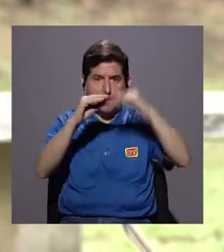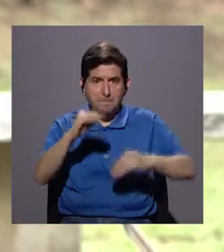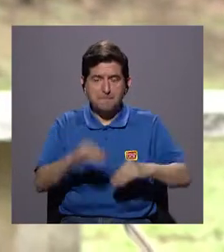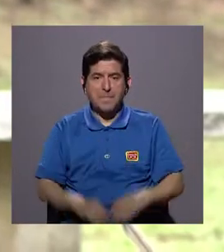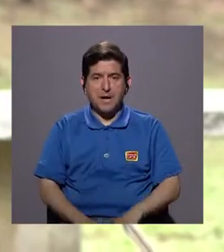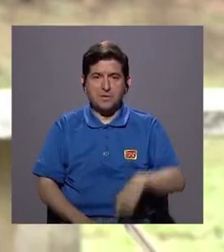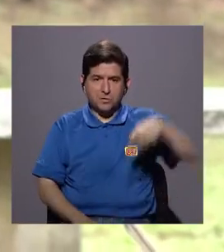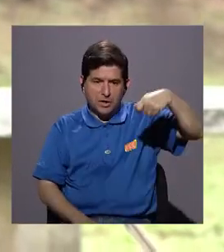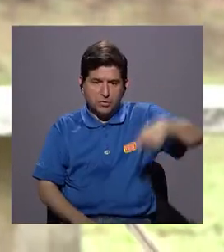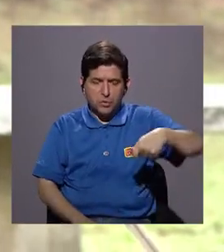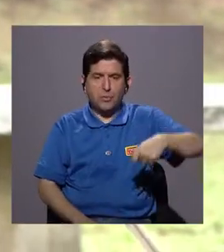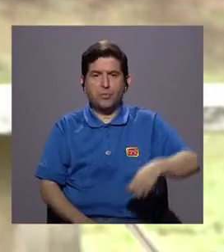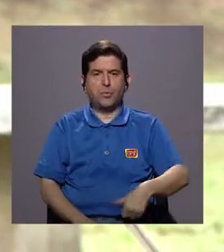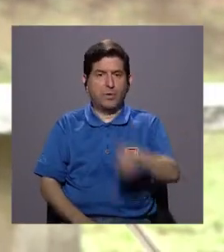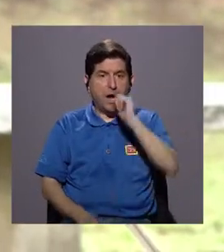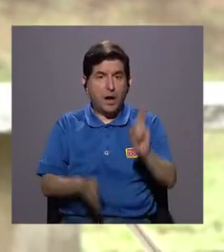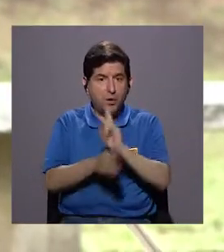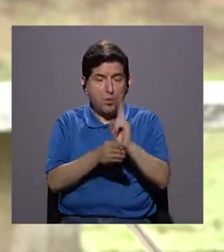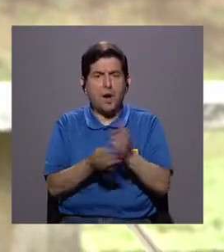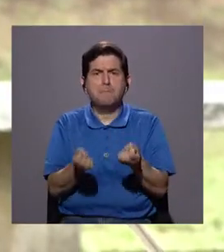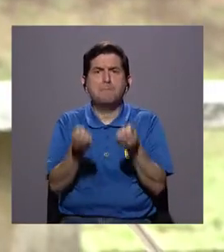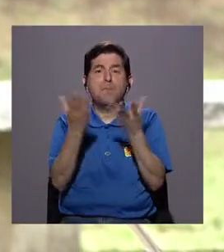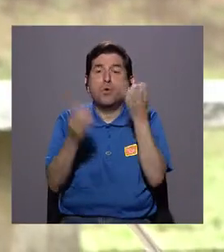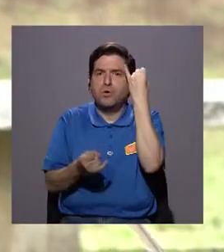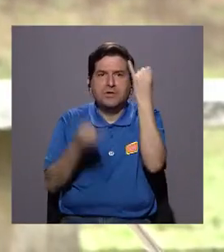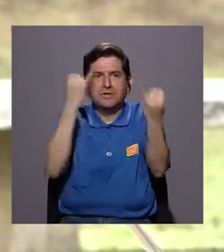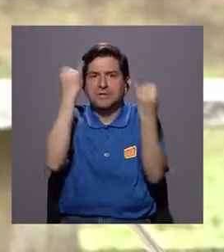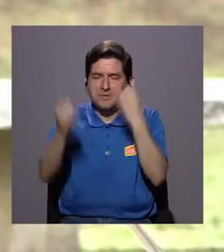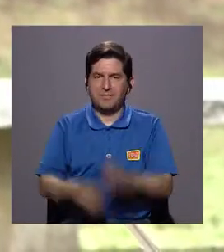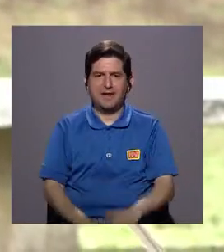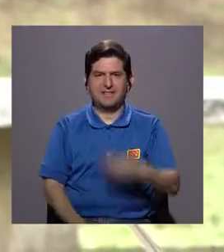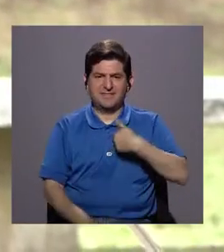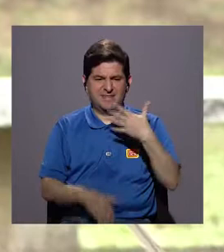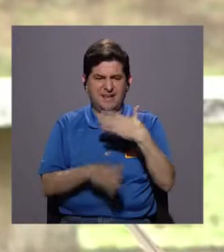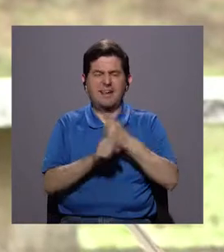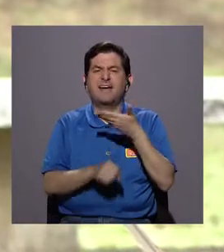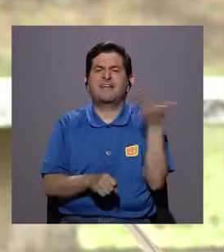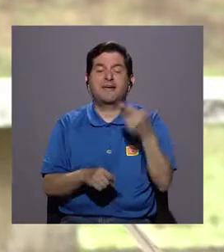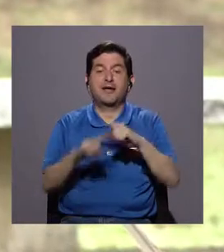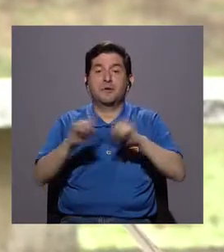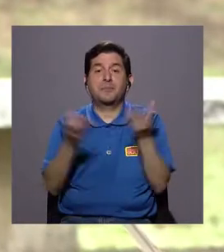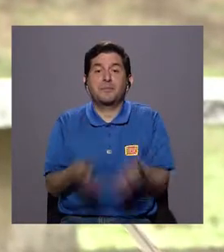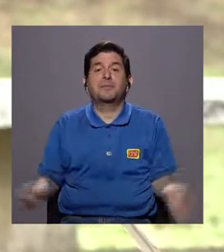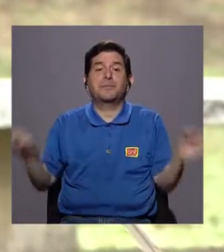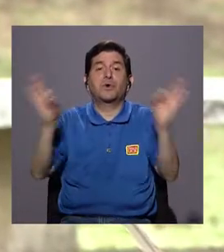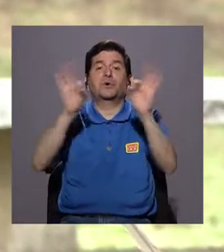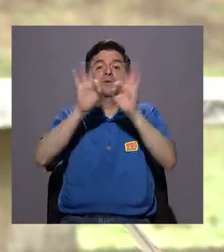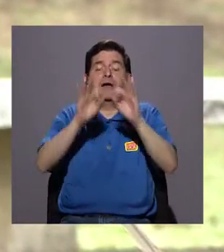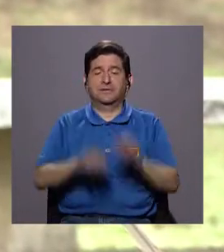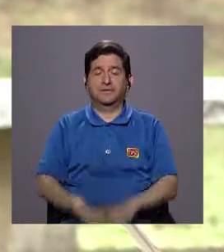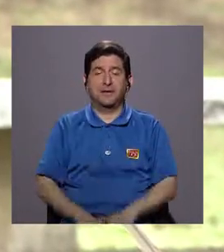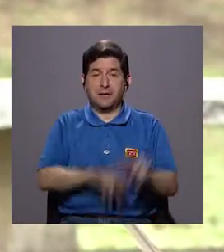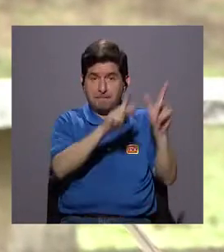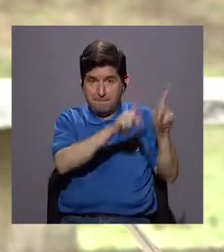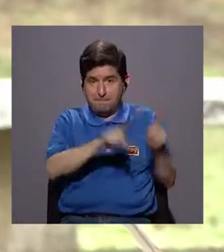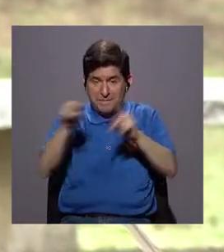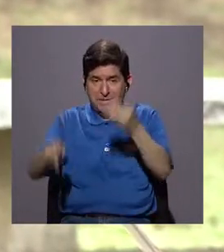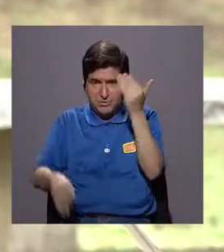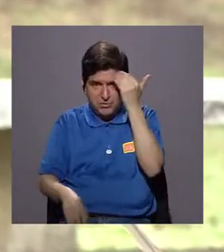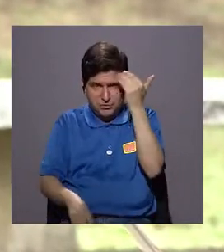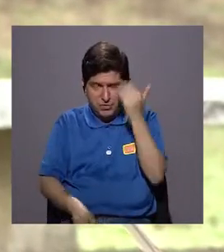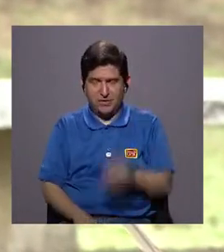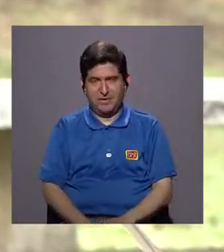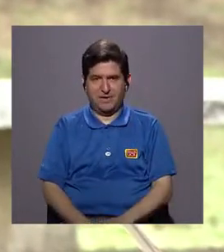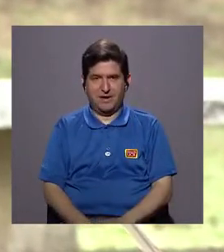el caudal. Y pues hemos escuchado mucho, ¿verdad?, sobre qué tenemos que hacer. Pero lo importante ahorita es que las personas